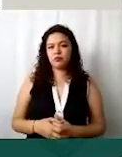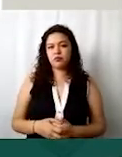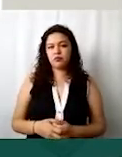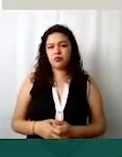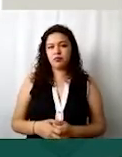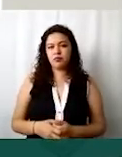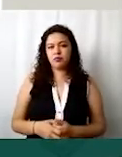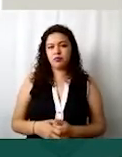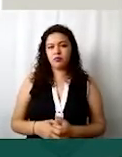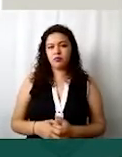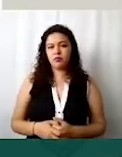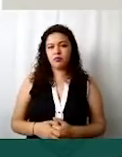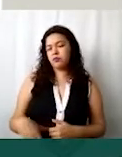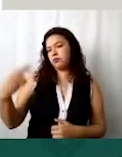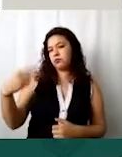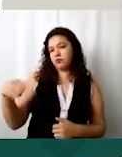va a pedir el nombre